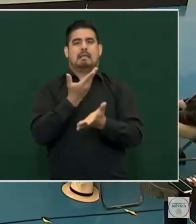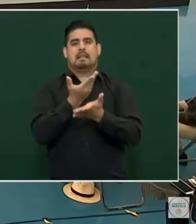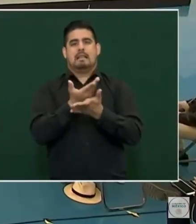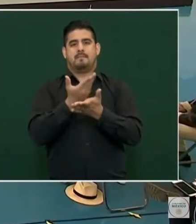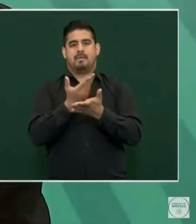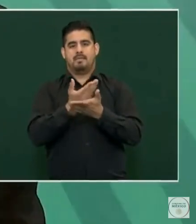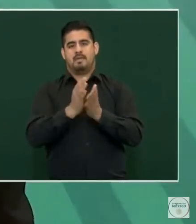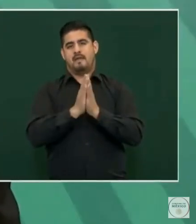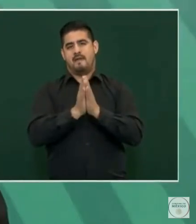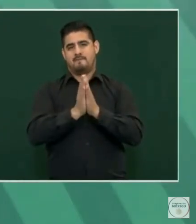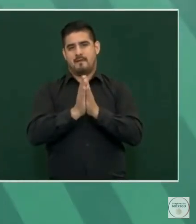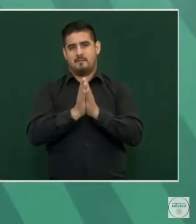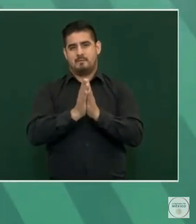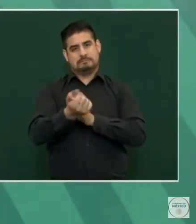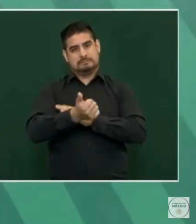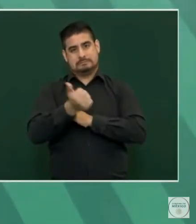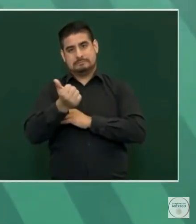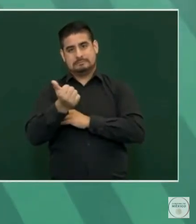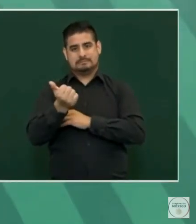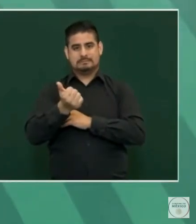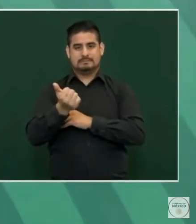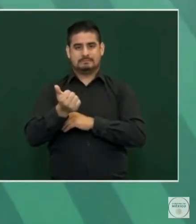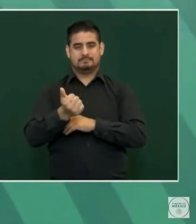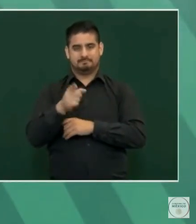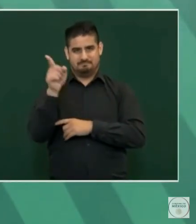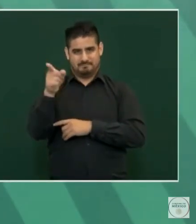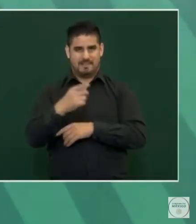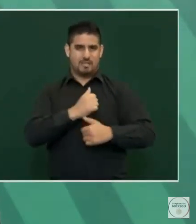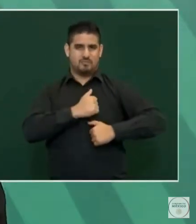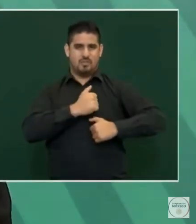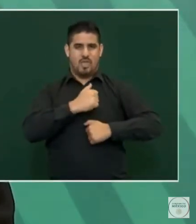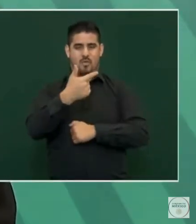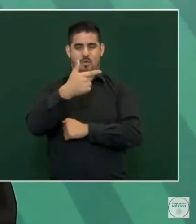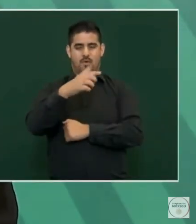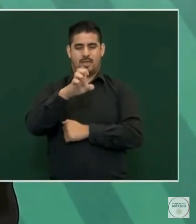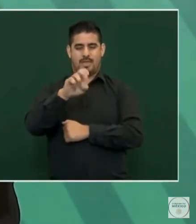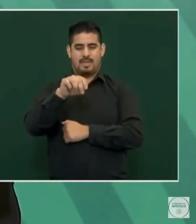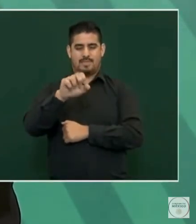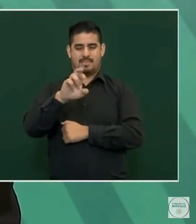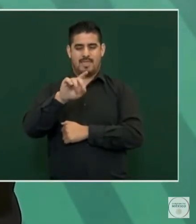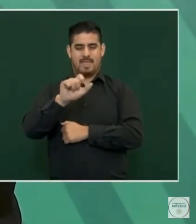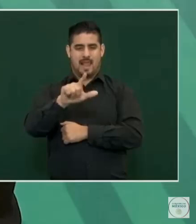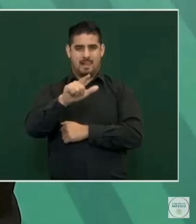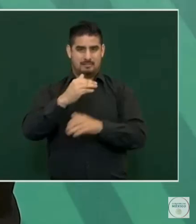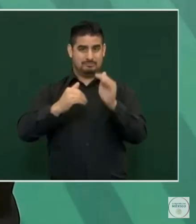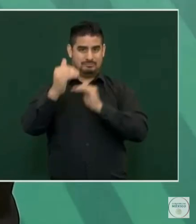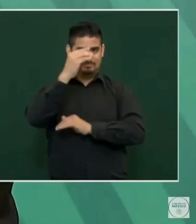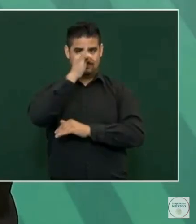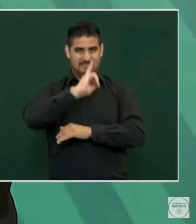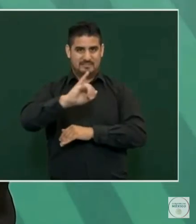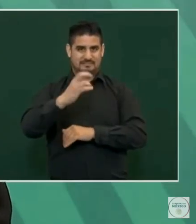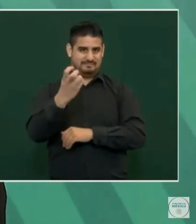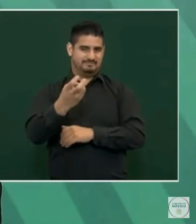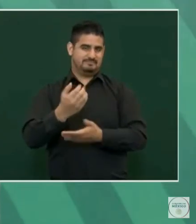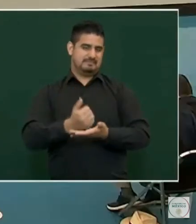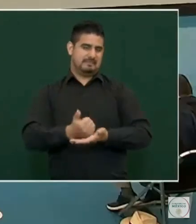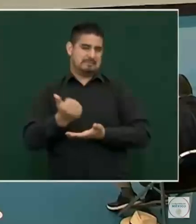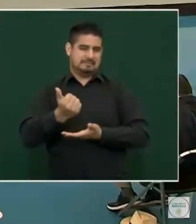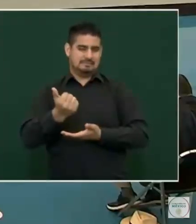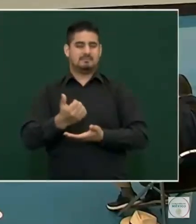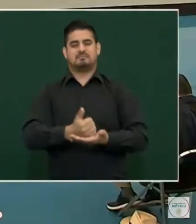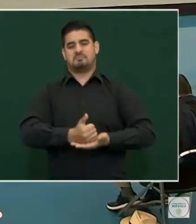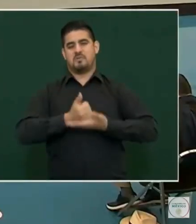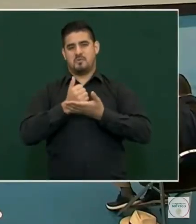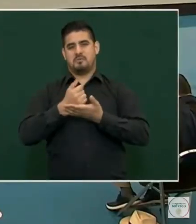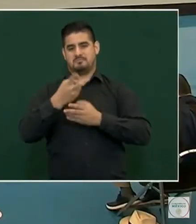el aventón al general y ya me trasladé